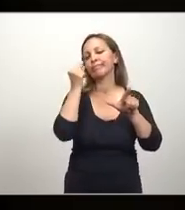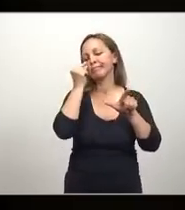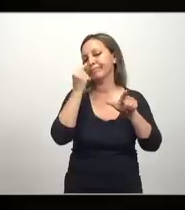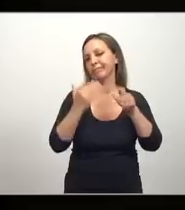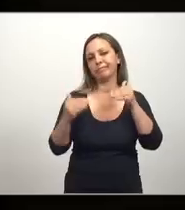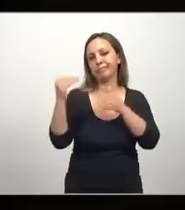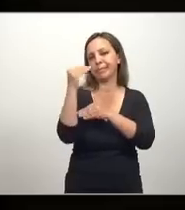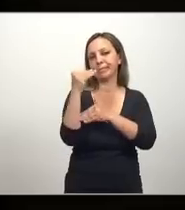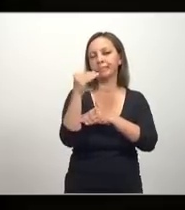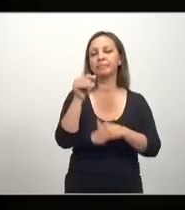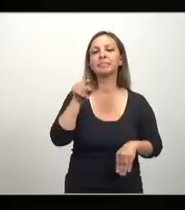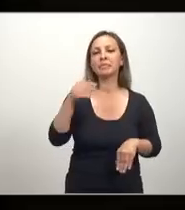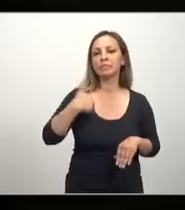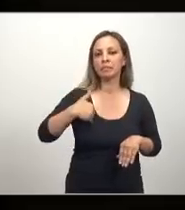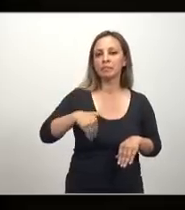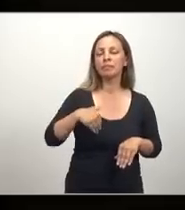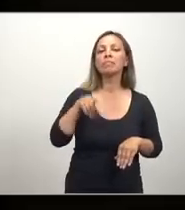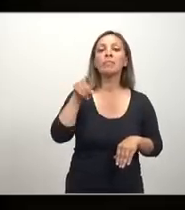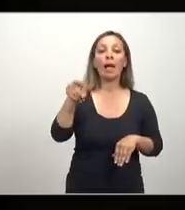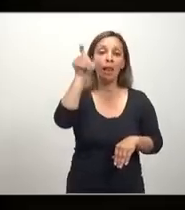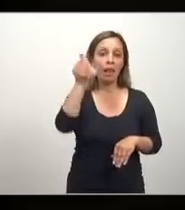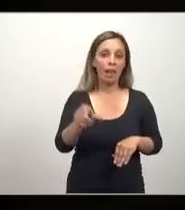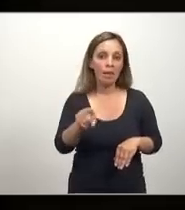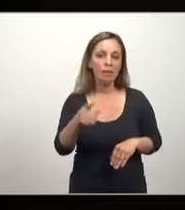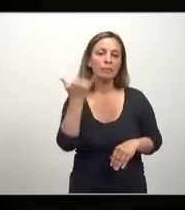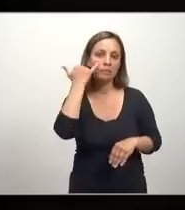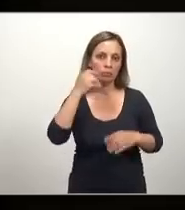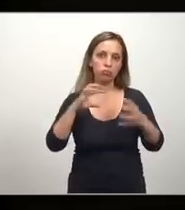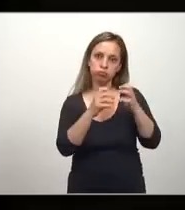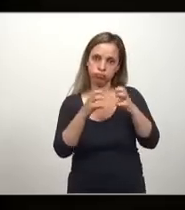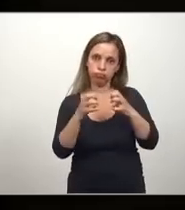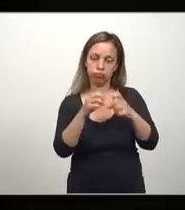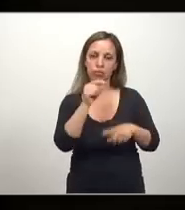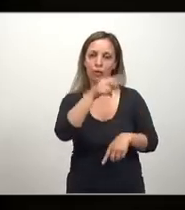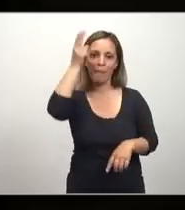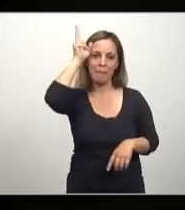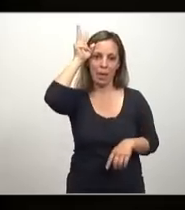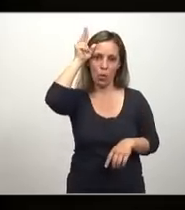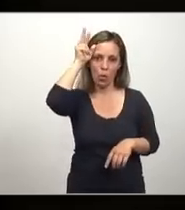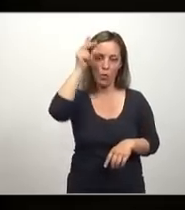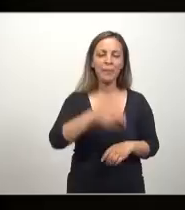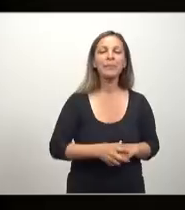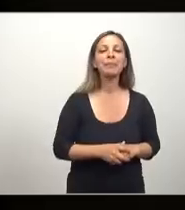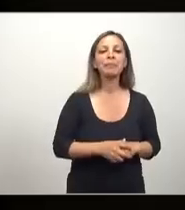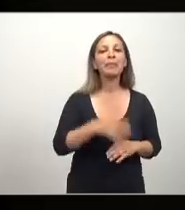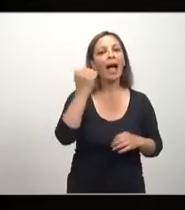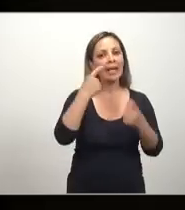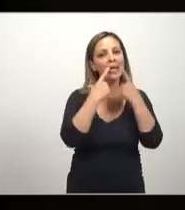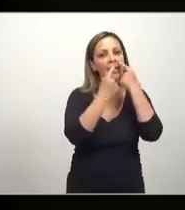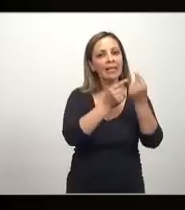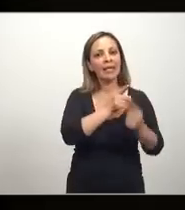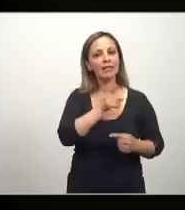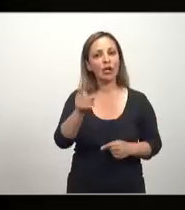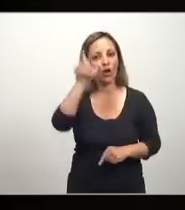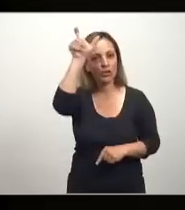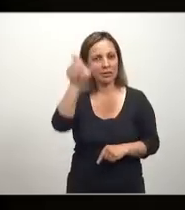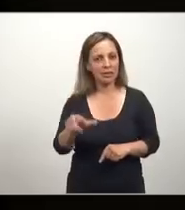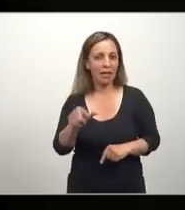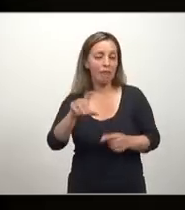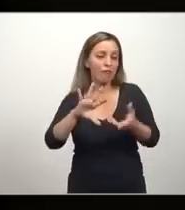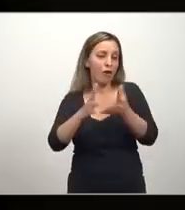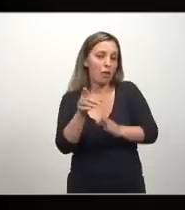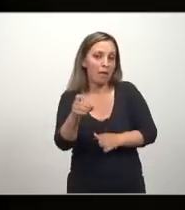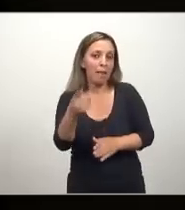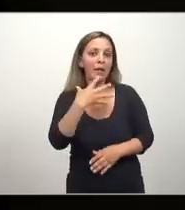Cepalina, argentino, Rolf Prebisch, aunque tuvo varios conflictos con Perón, ¿no? Y hay muchas críticas respecto a su accionar,